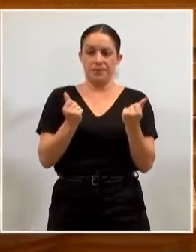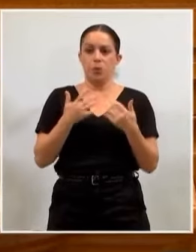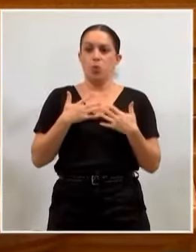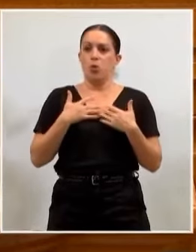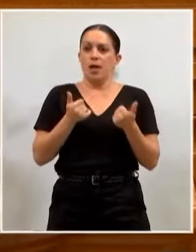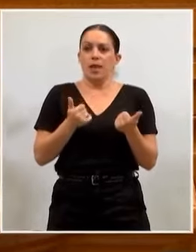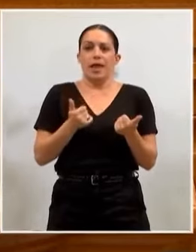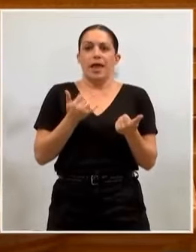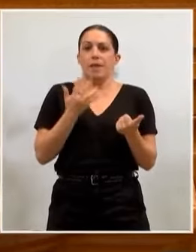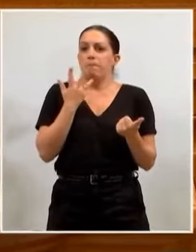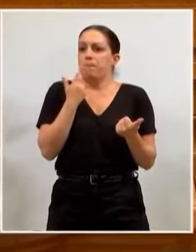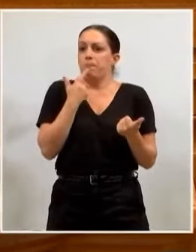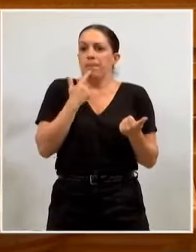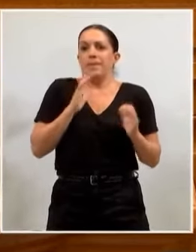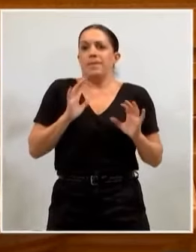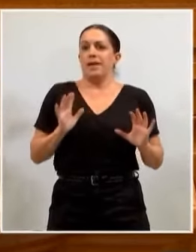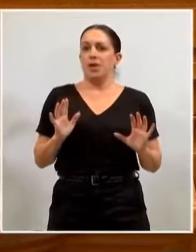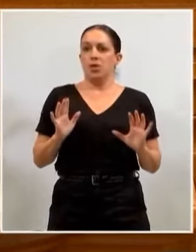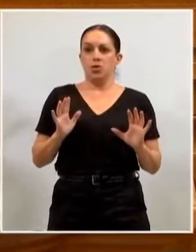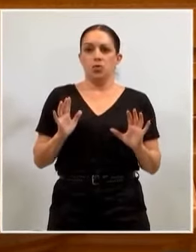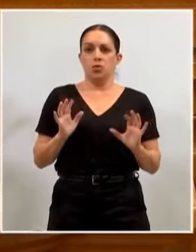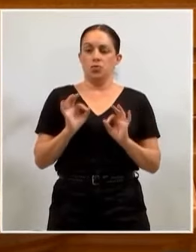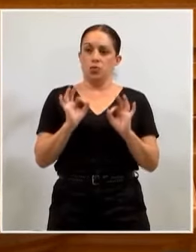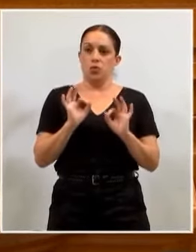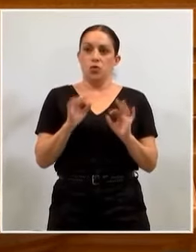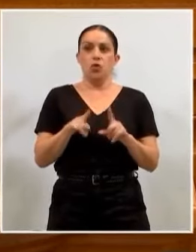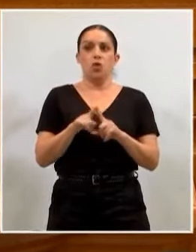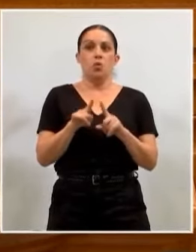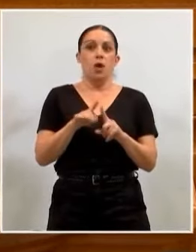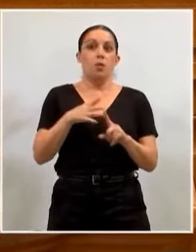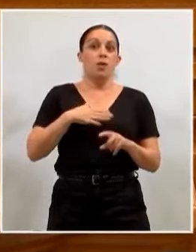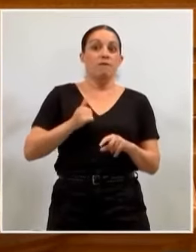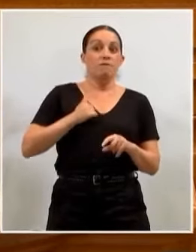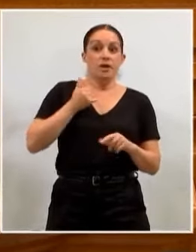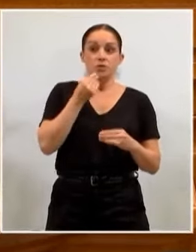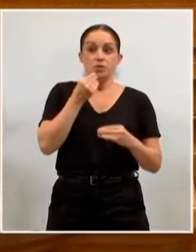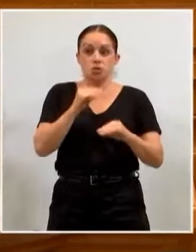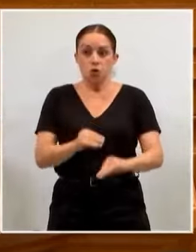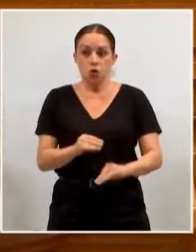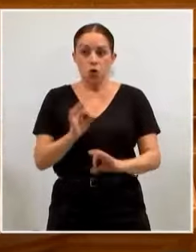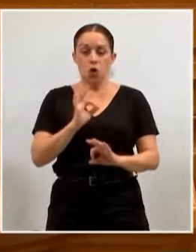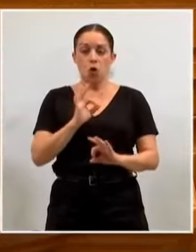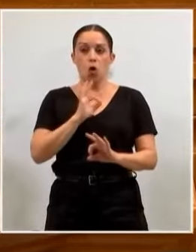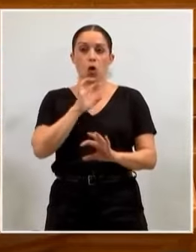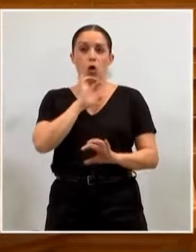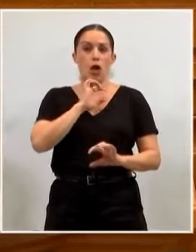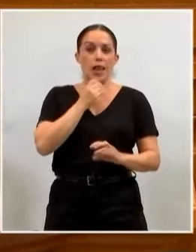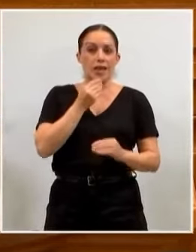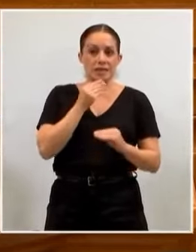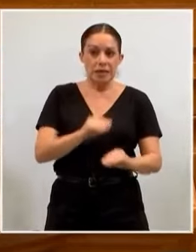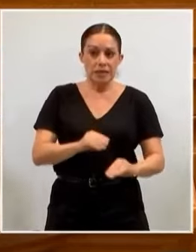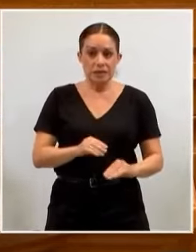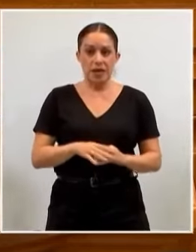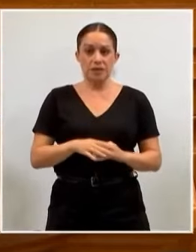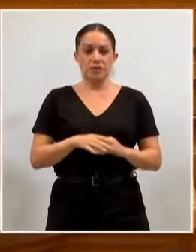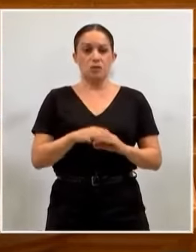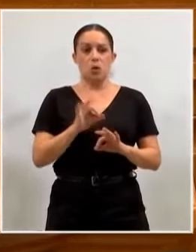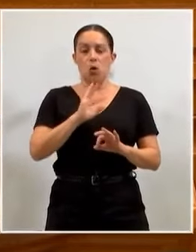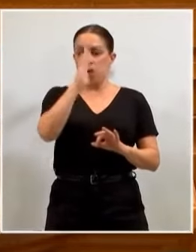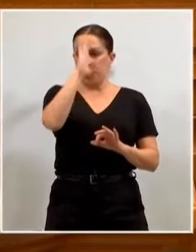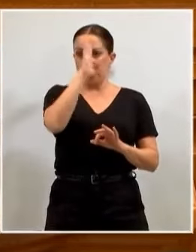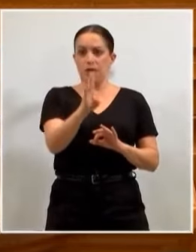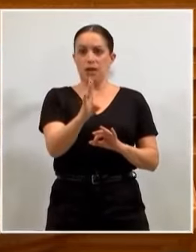tipo de privilegio. Los que se basan ya en falsos históricos, en leyendas o directamente